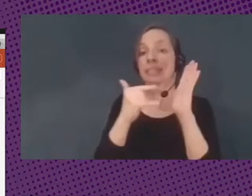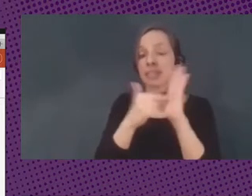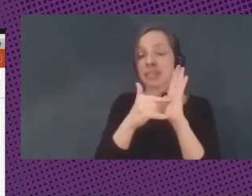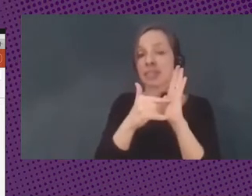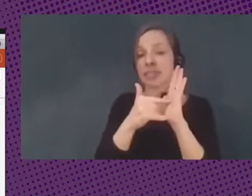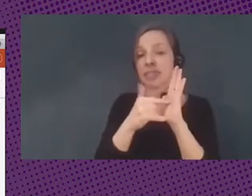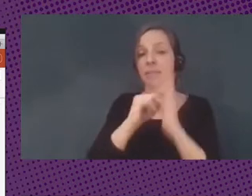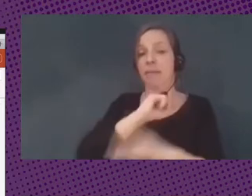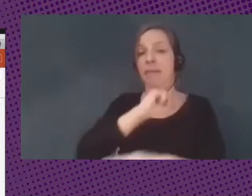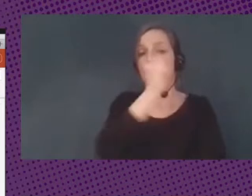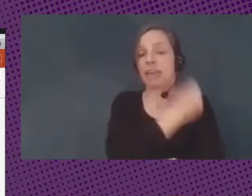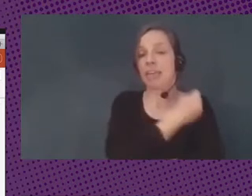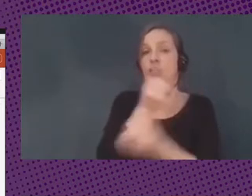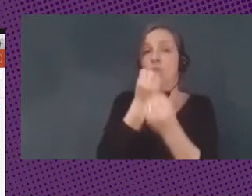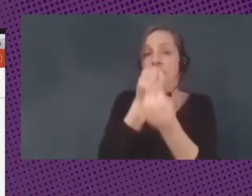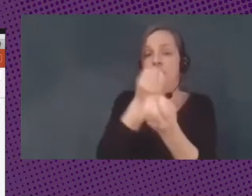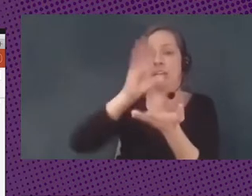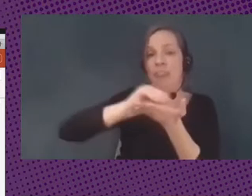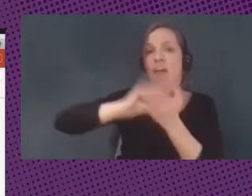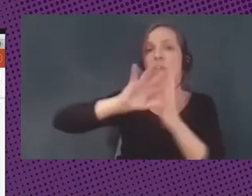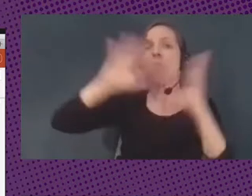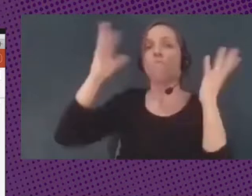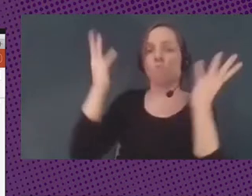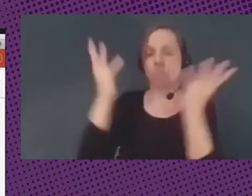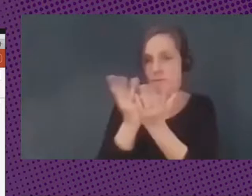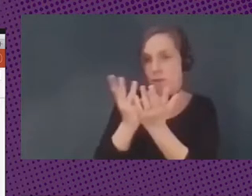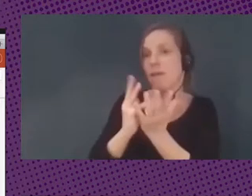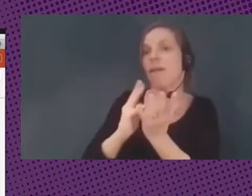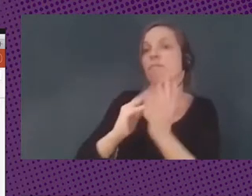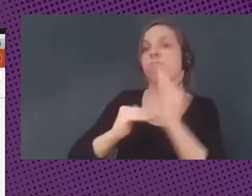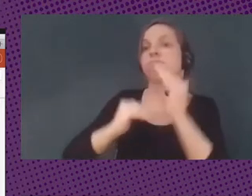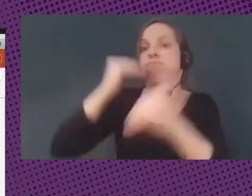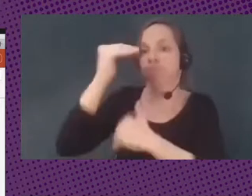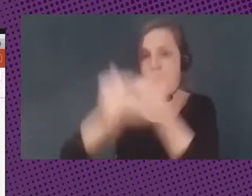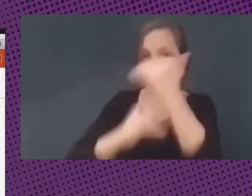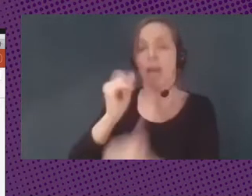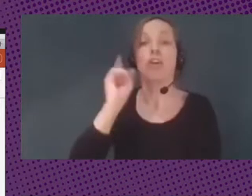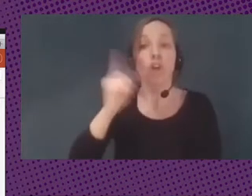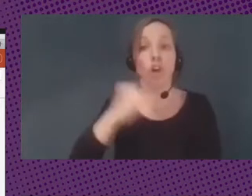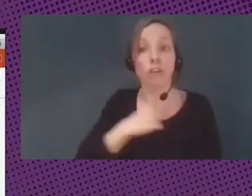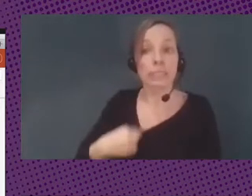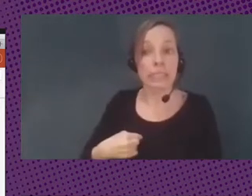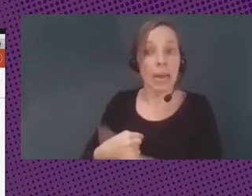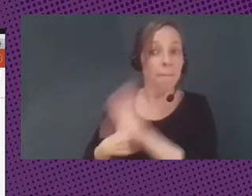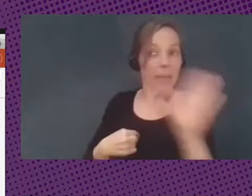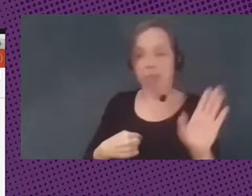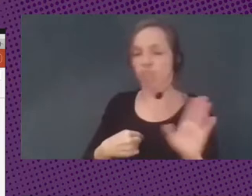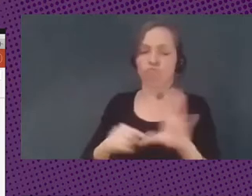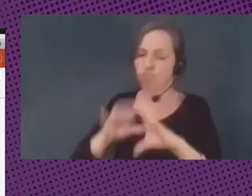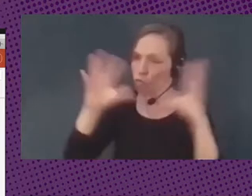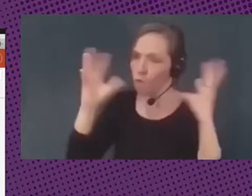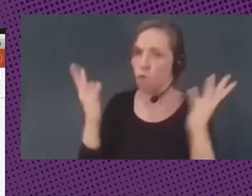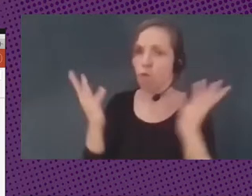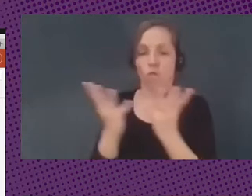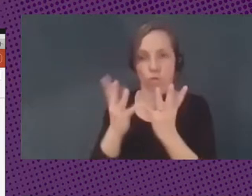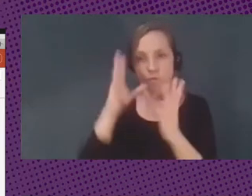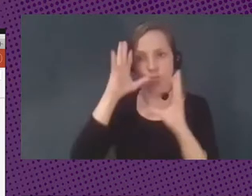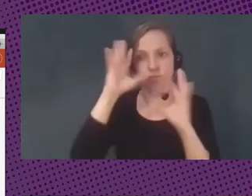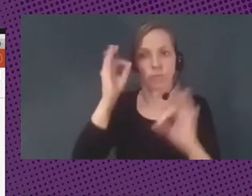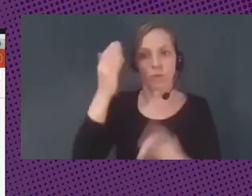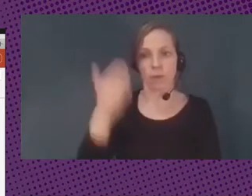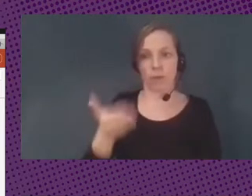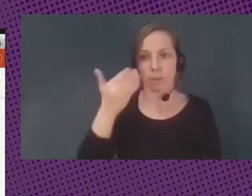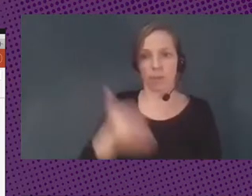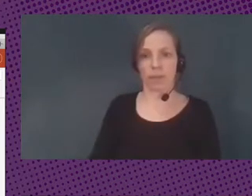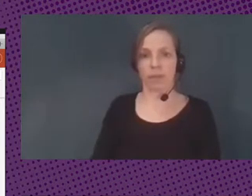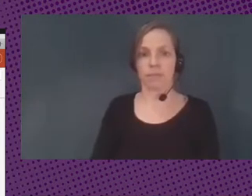registro de datos a nivel mundial, no solo en China. Y obviamente esto es importante, ¿no? Tenemos